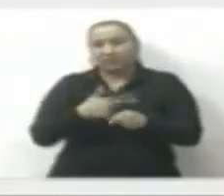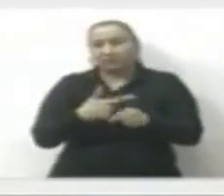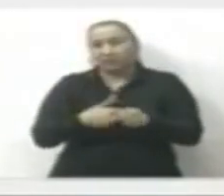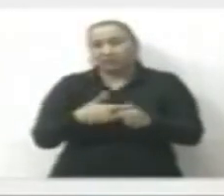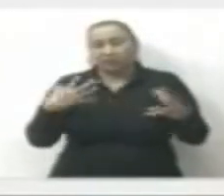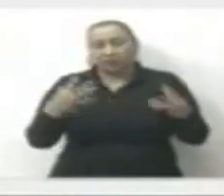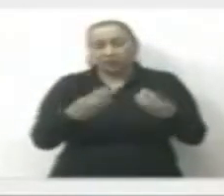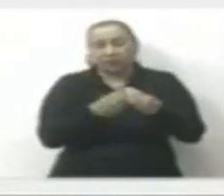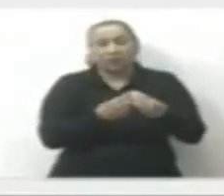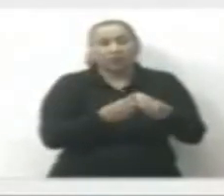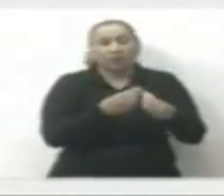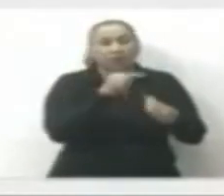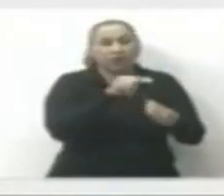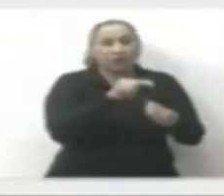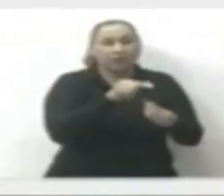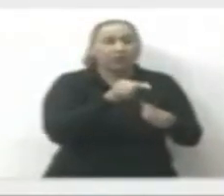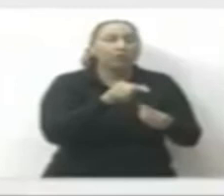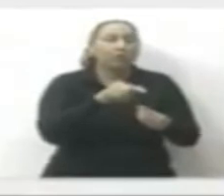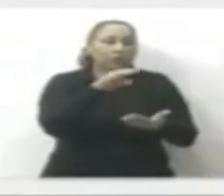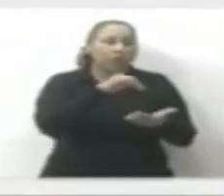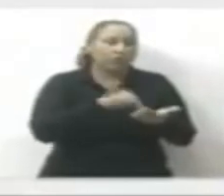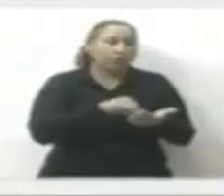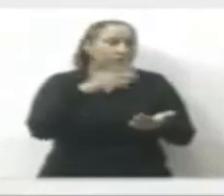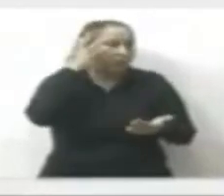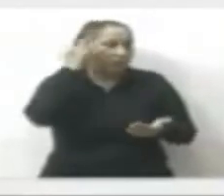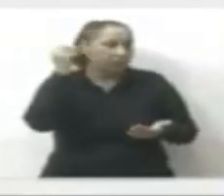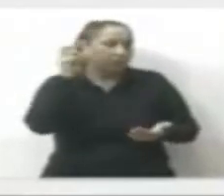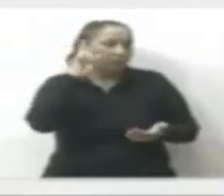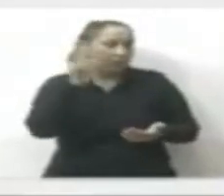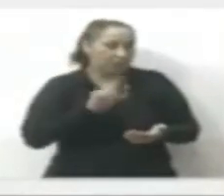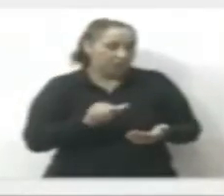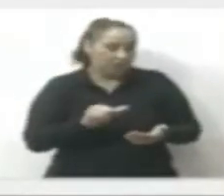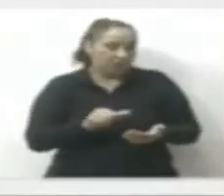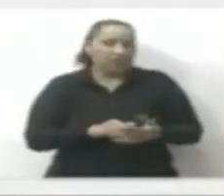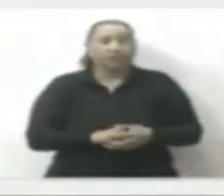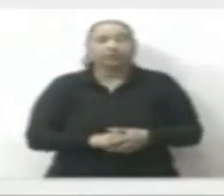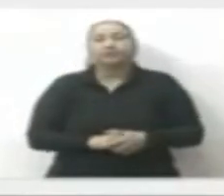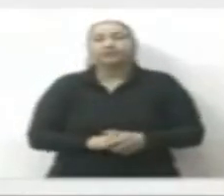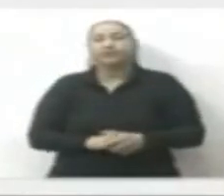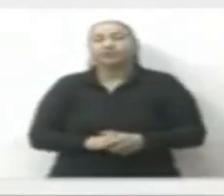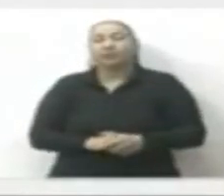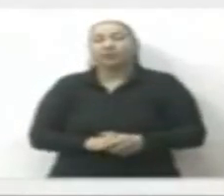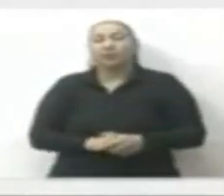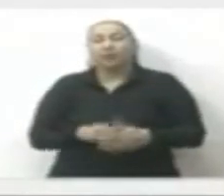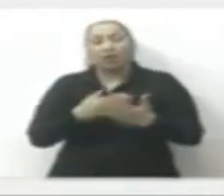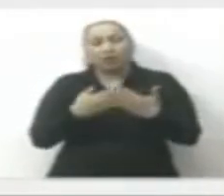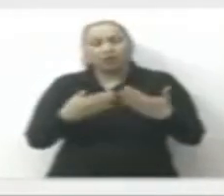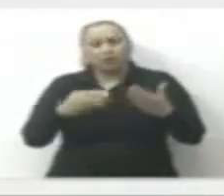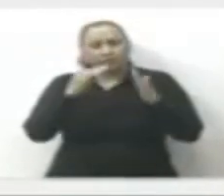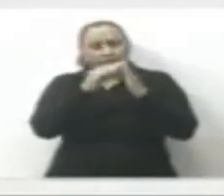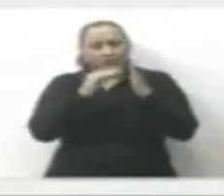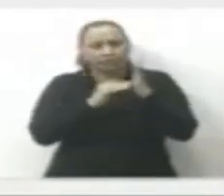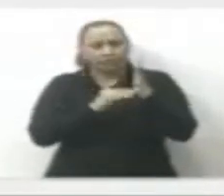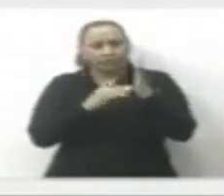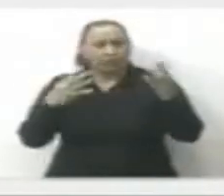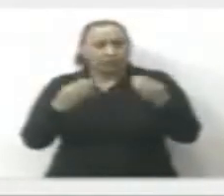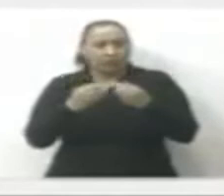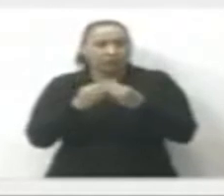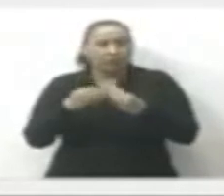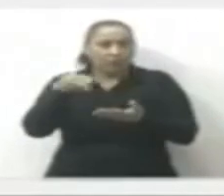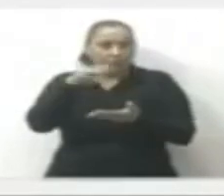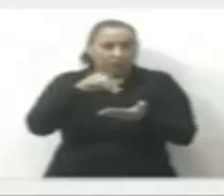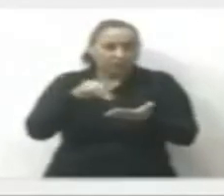concentrada en el municipio de Colima y Villa de Álvarez. A continuación, se muestran los casos acumulados por